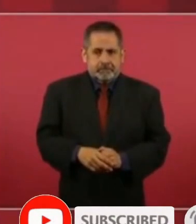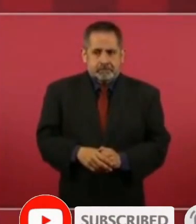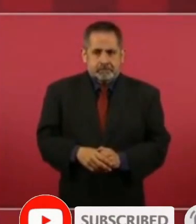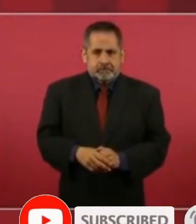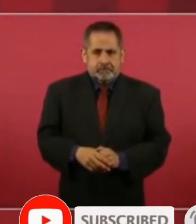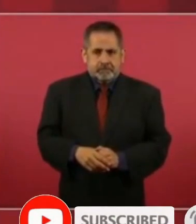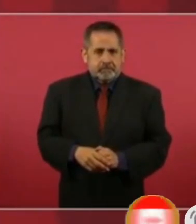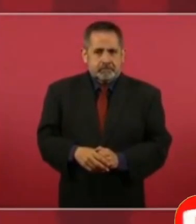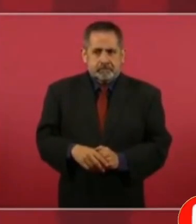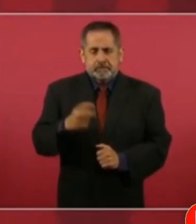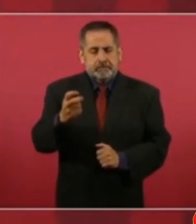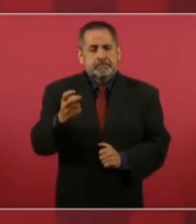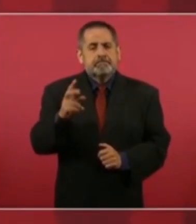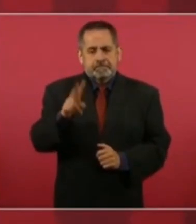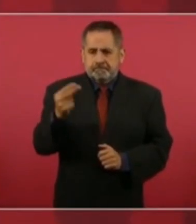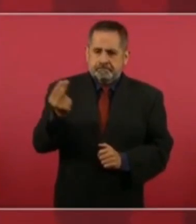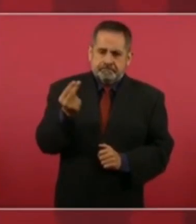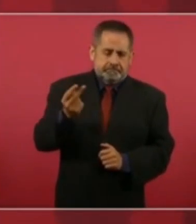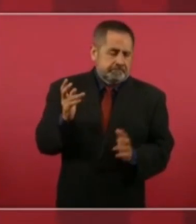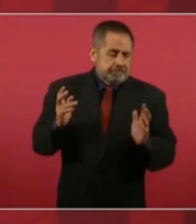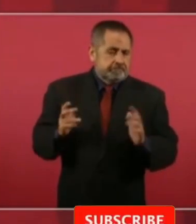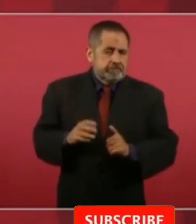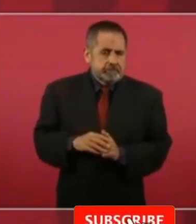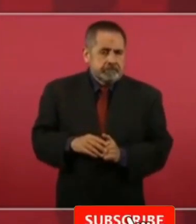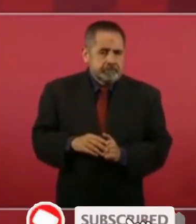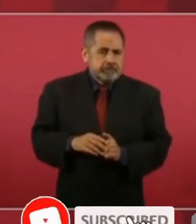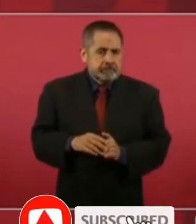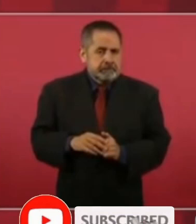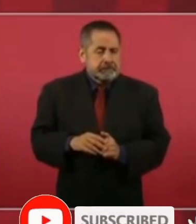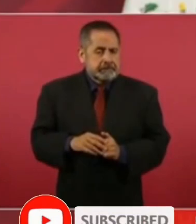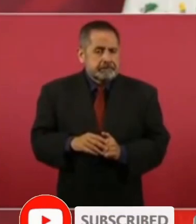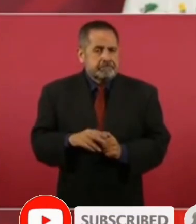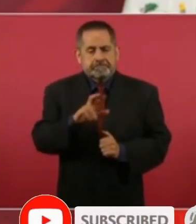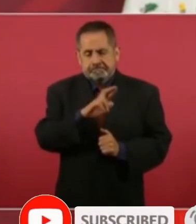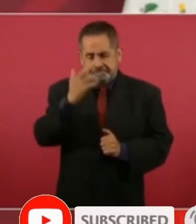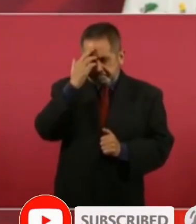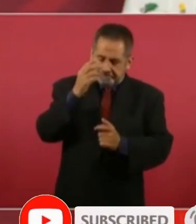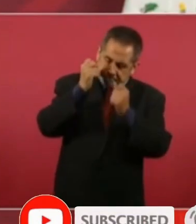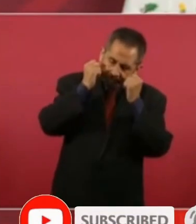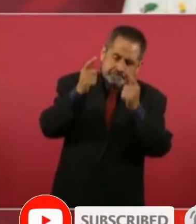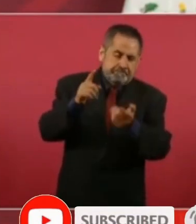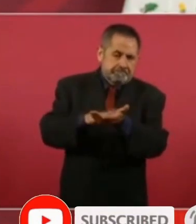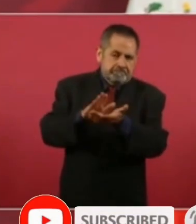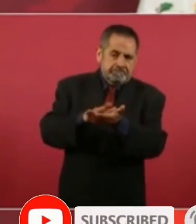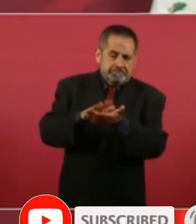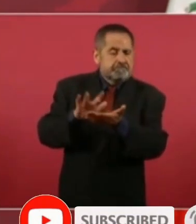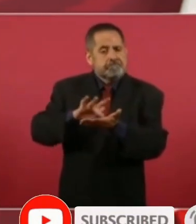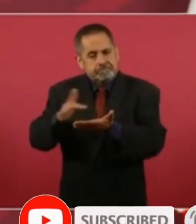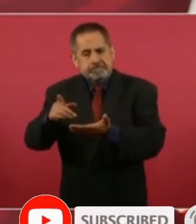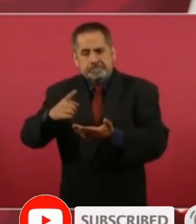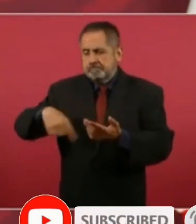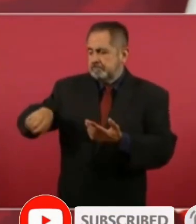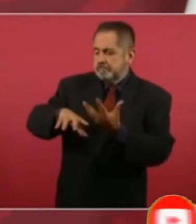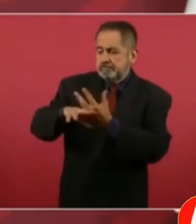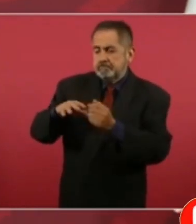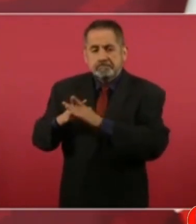Entonces, sí necesitamos seguir reconociendo ese apoyo que es